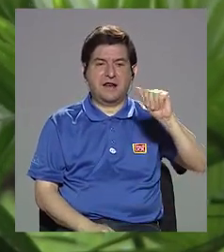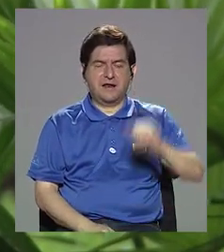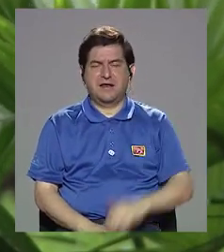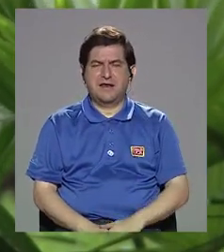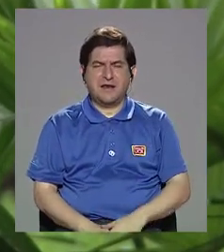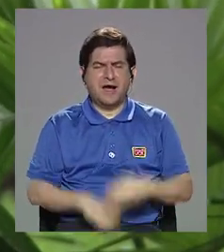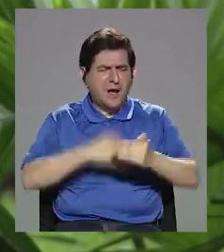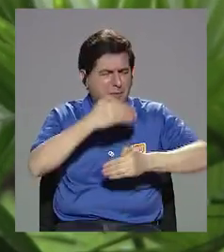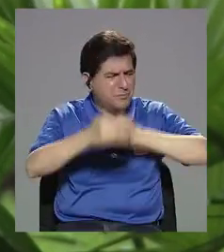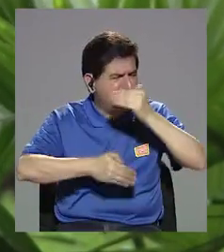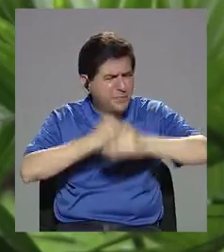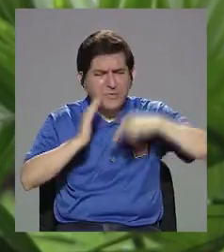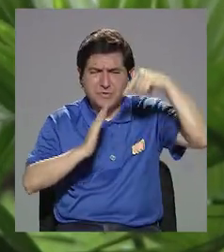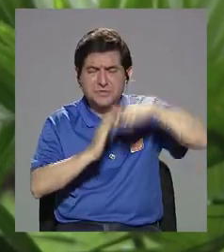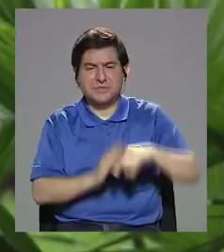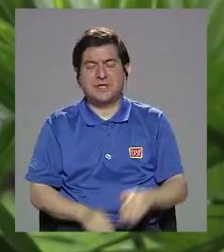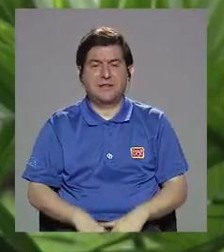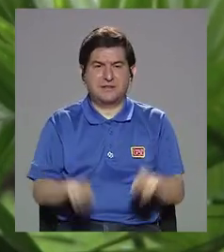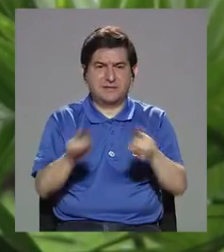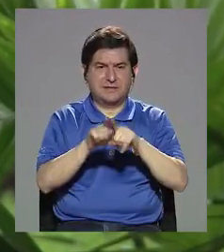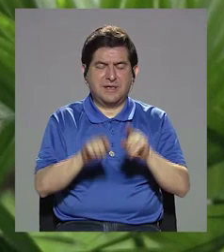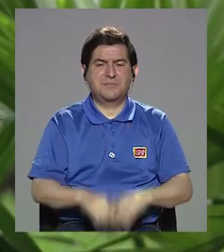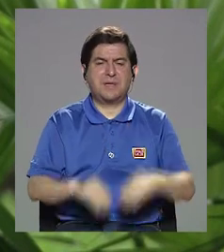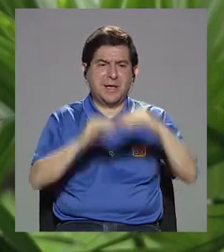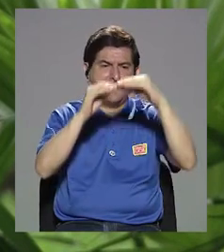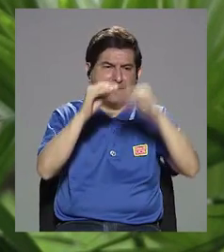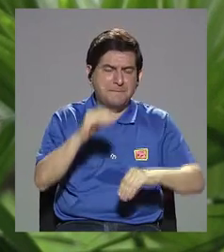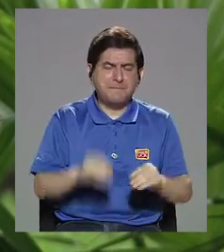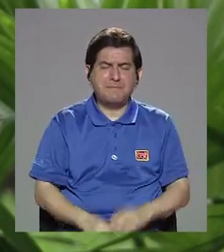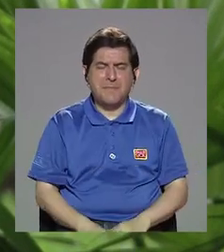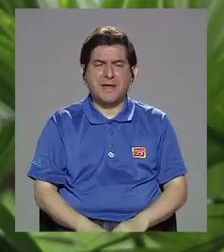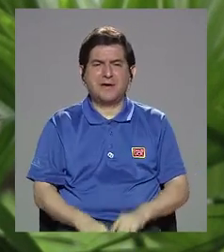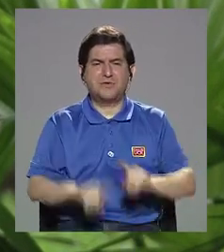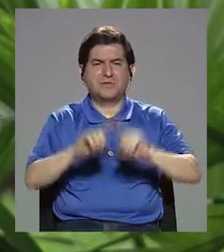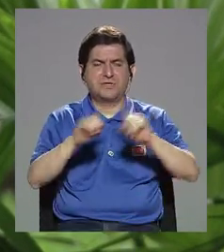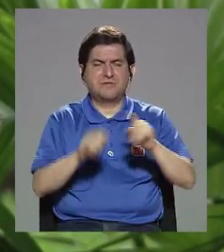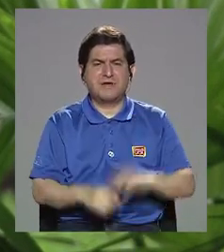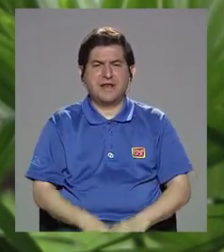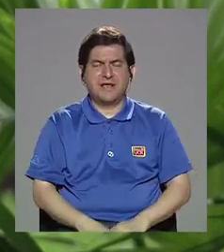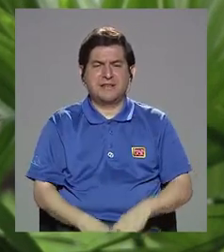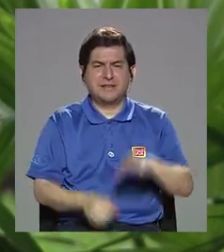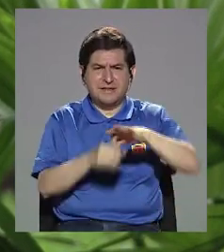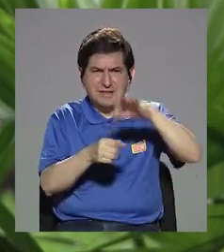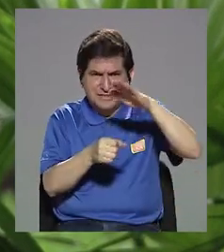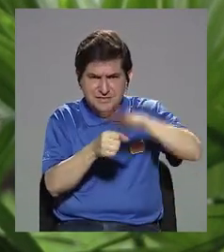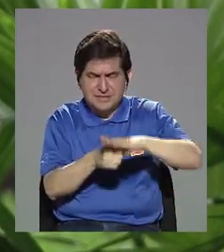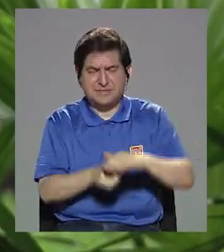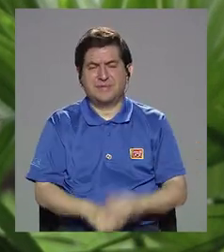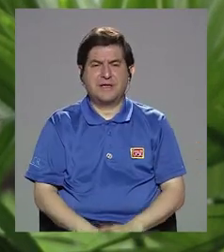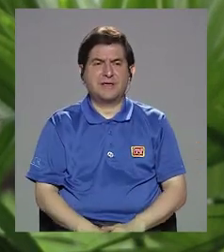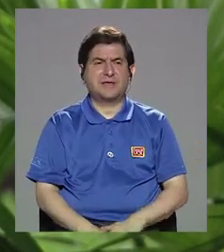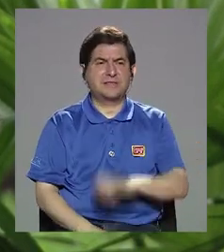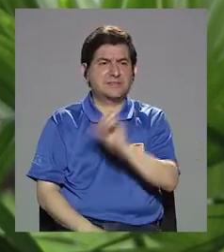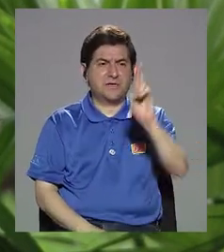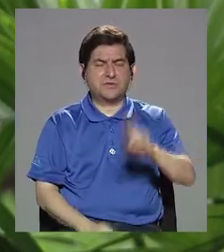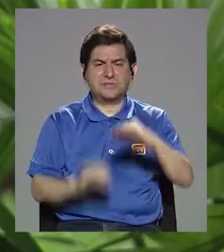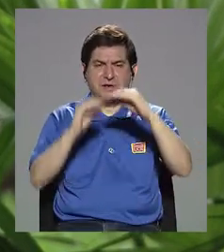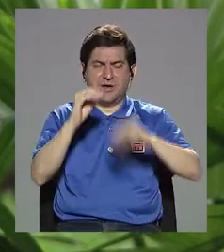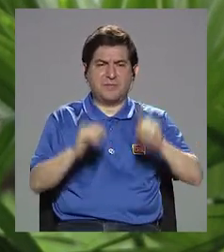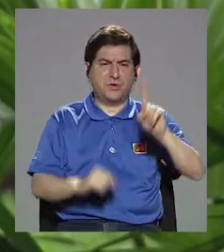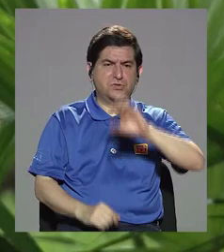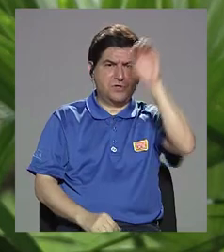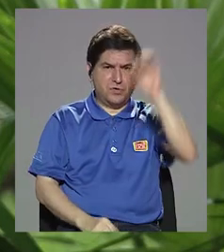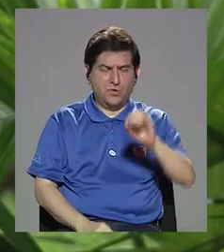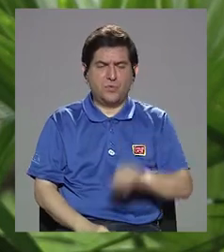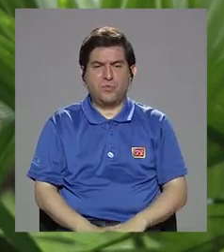alta y baja en granos integrales. En Costa Rica, menos del 1% de la dieta